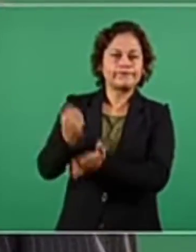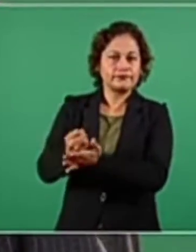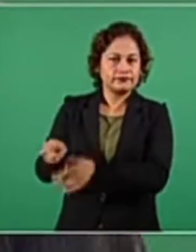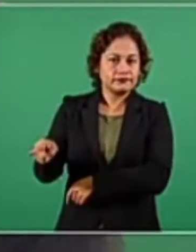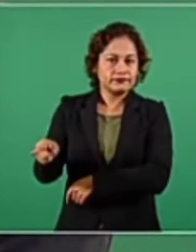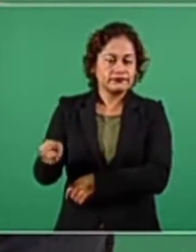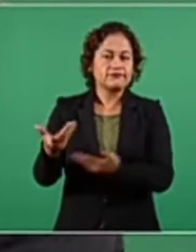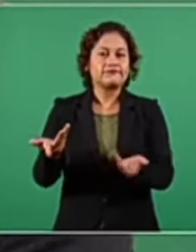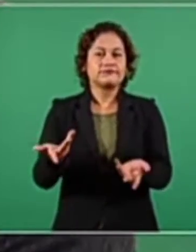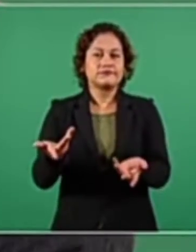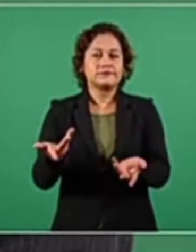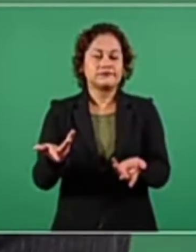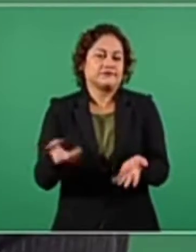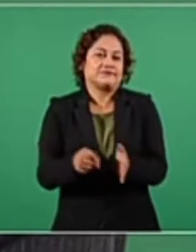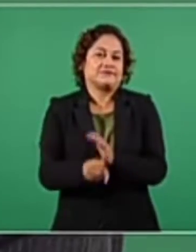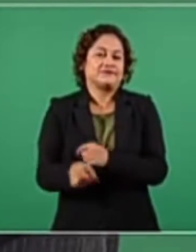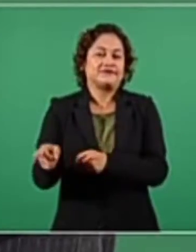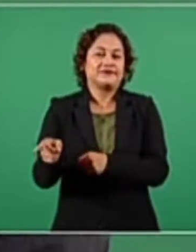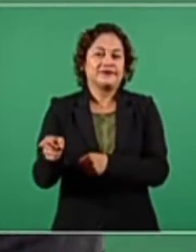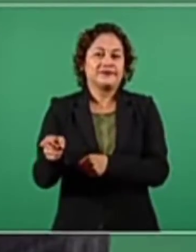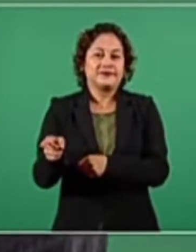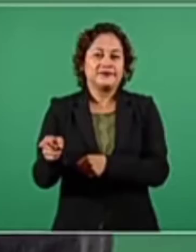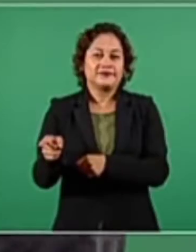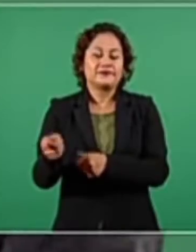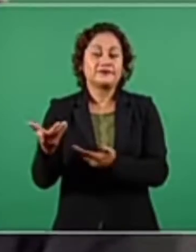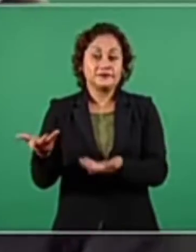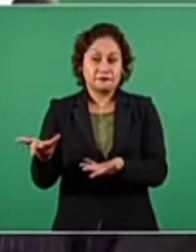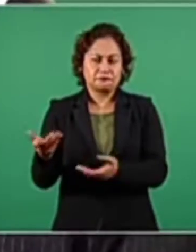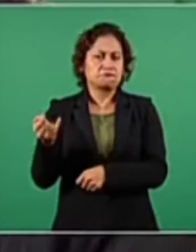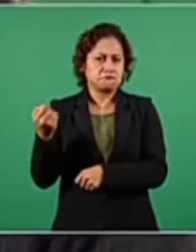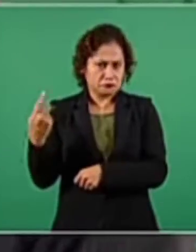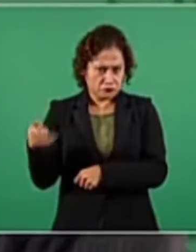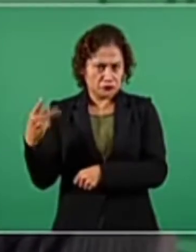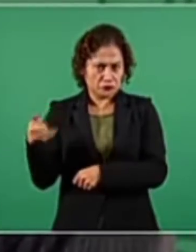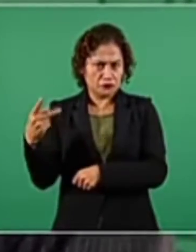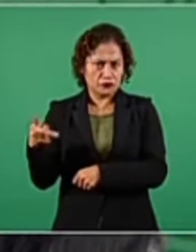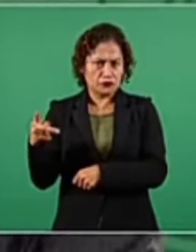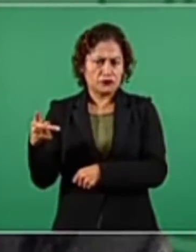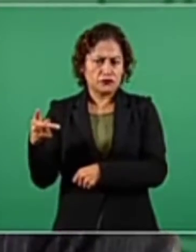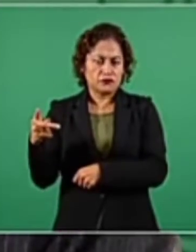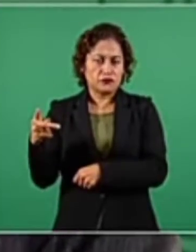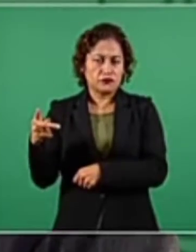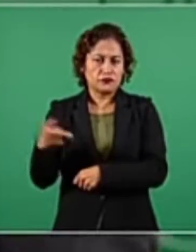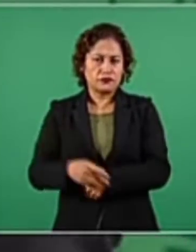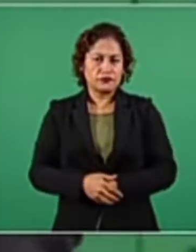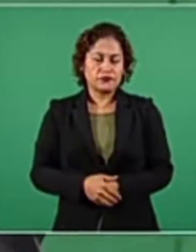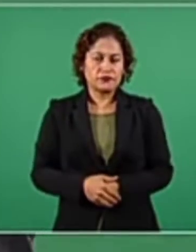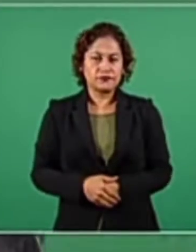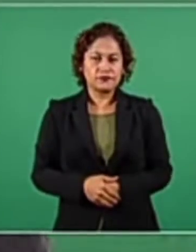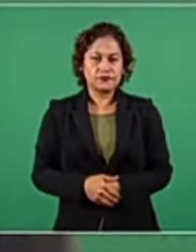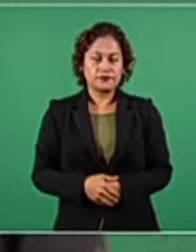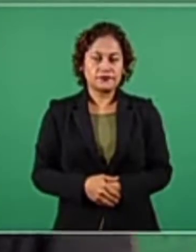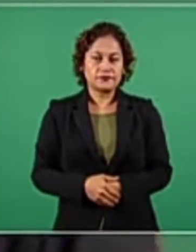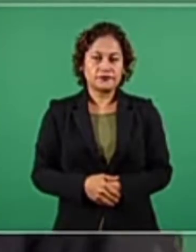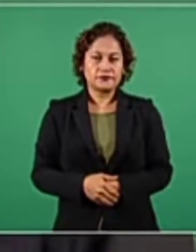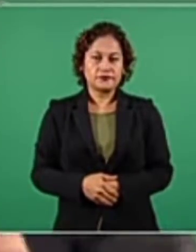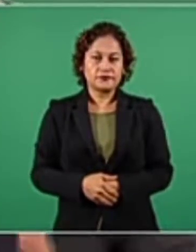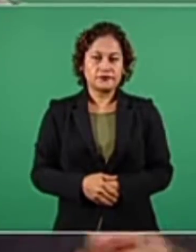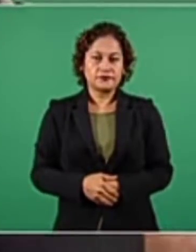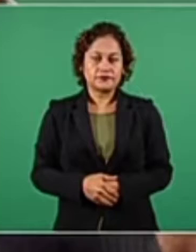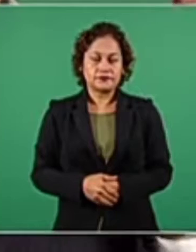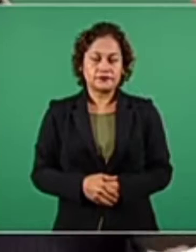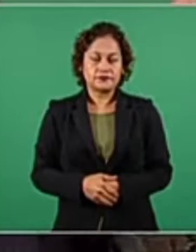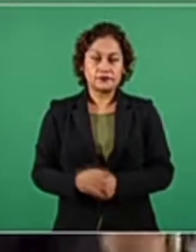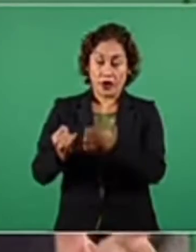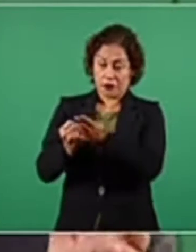En vez de sancionar, acorde a lo